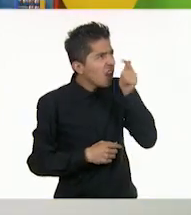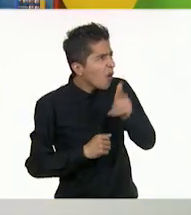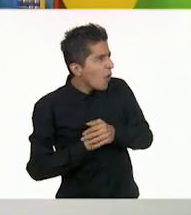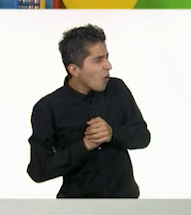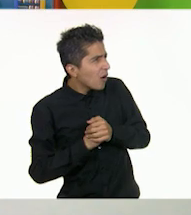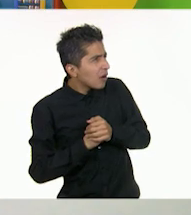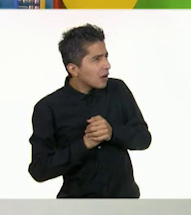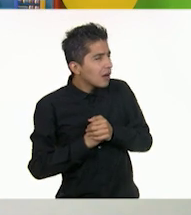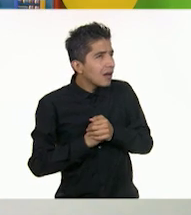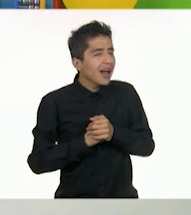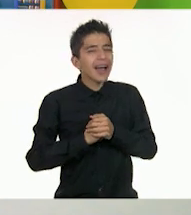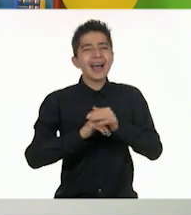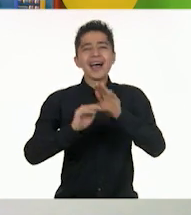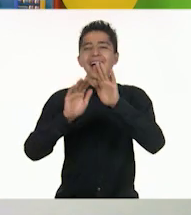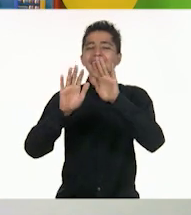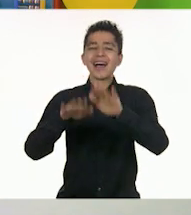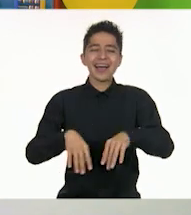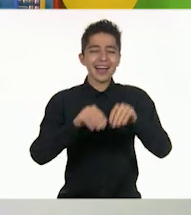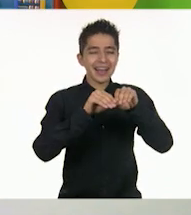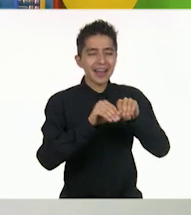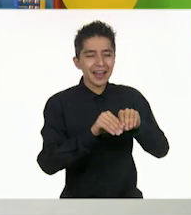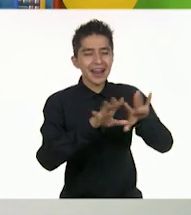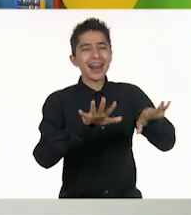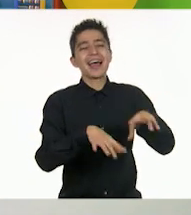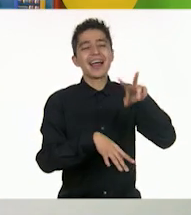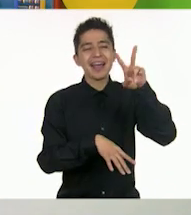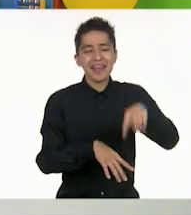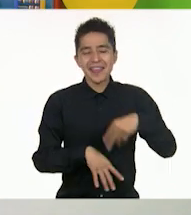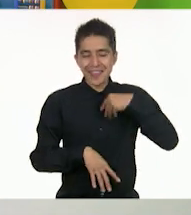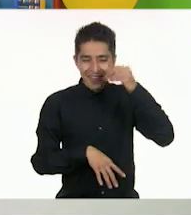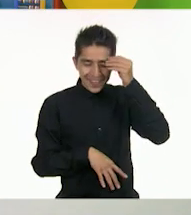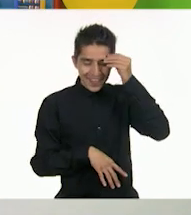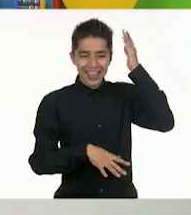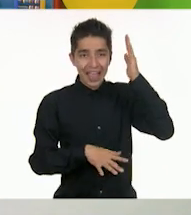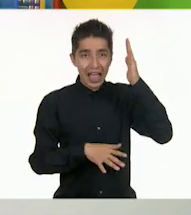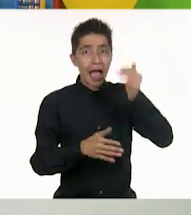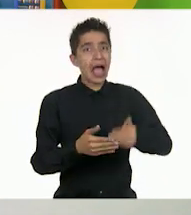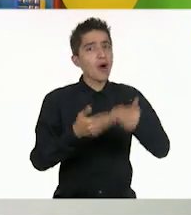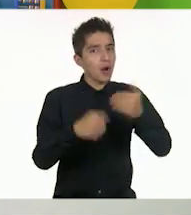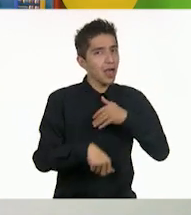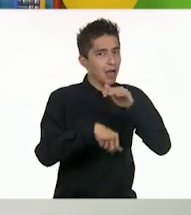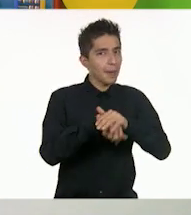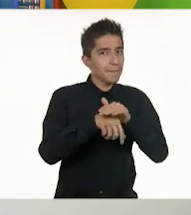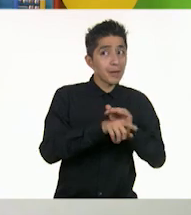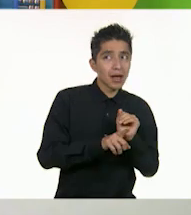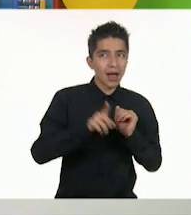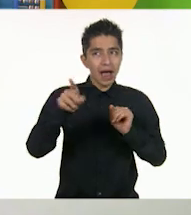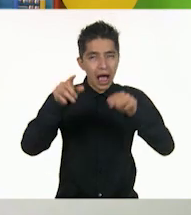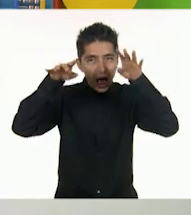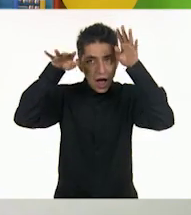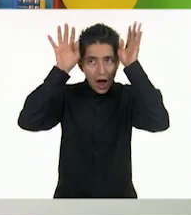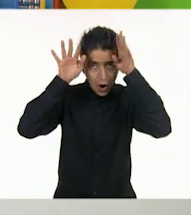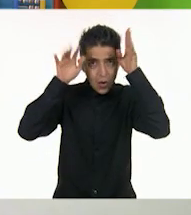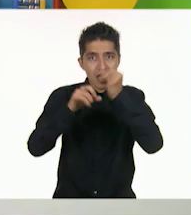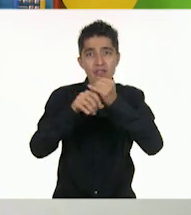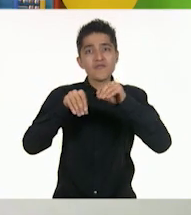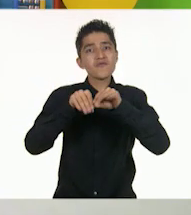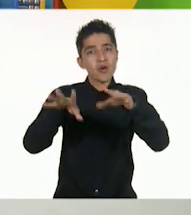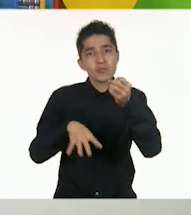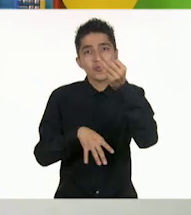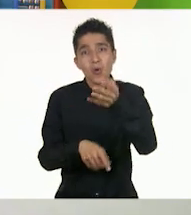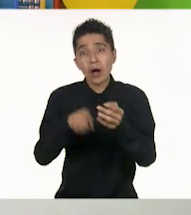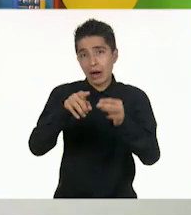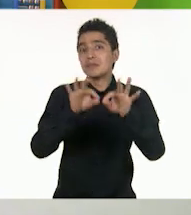¡Ay, claro! ¡Cómo se me estaba pasando! Hay que ir con nuestro amigo Ajo Listo, quien tiene una información muy